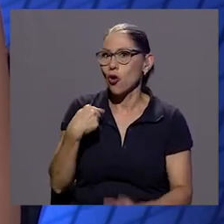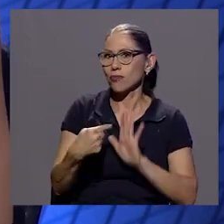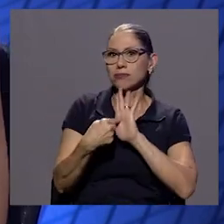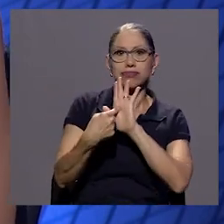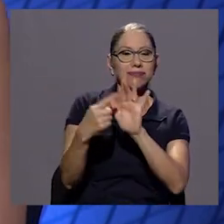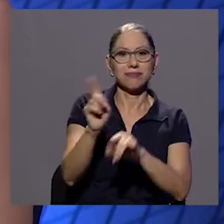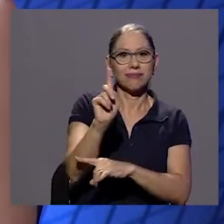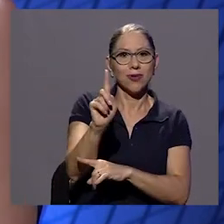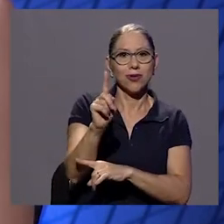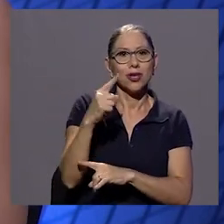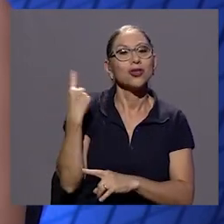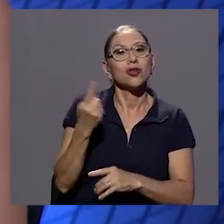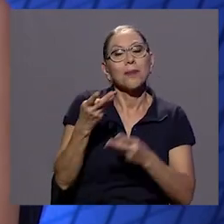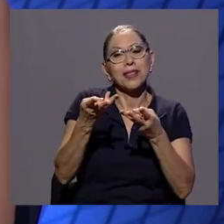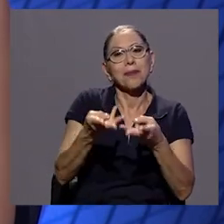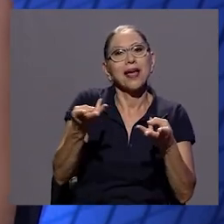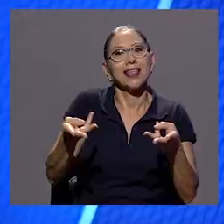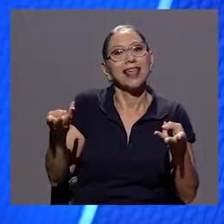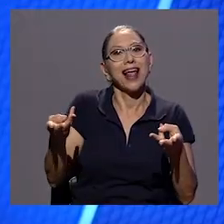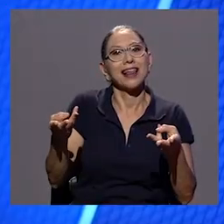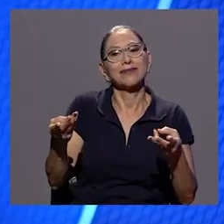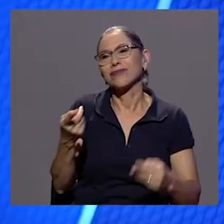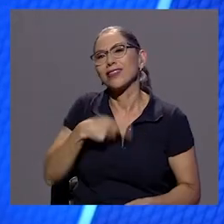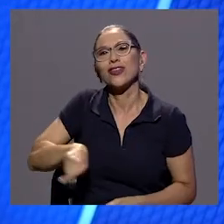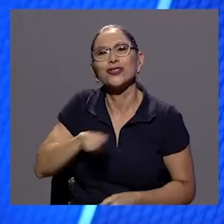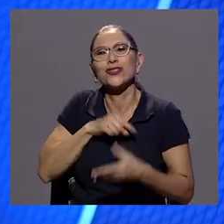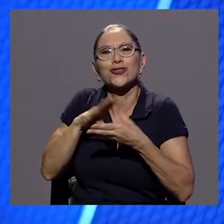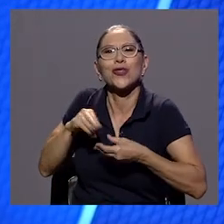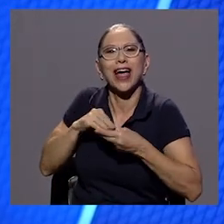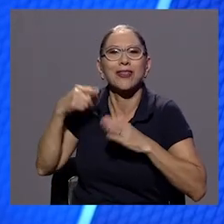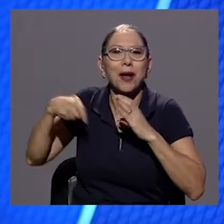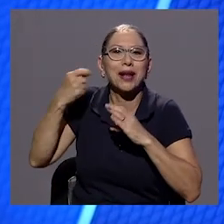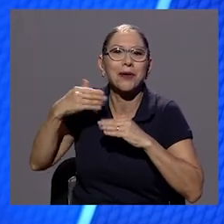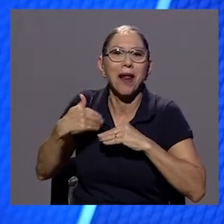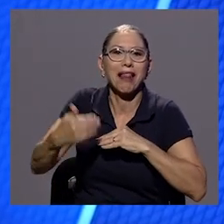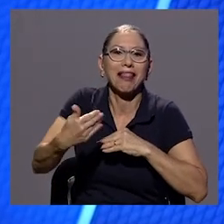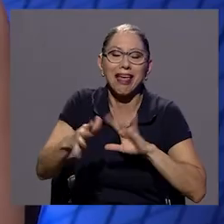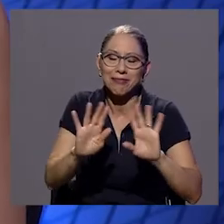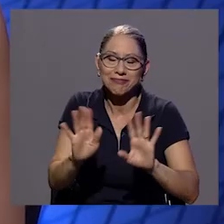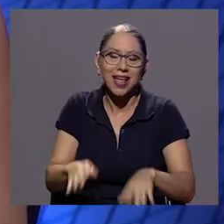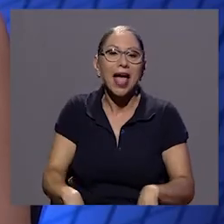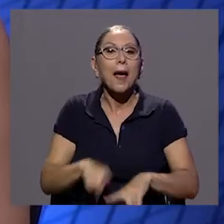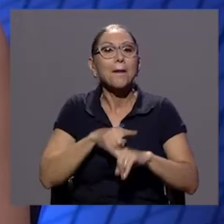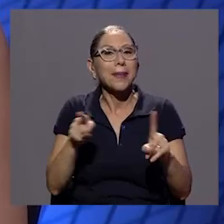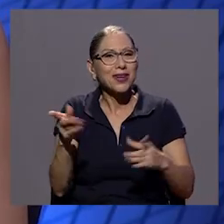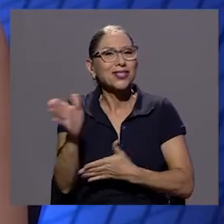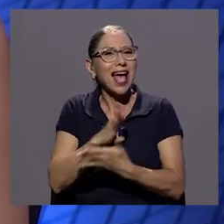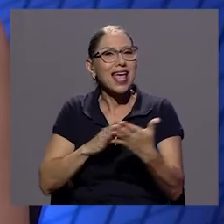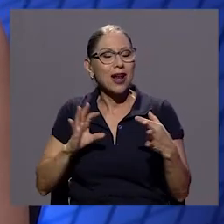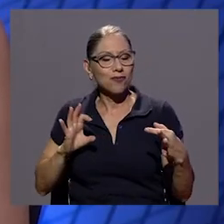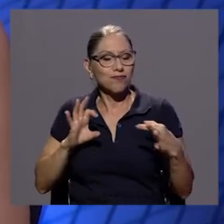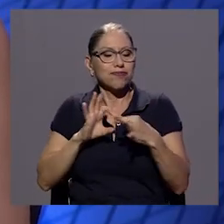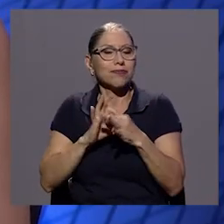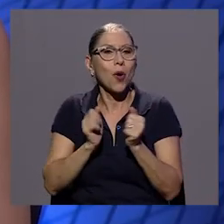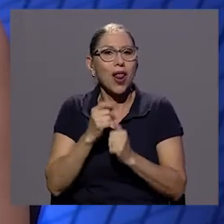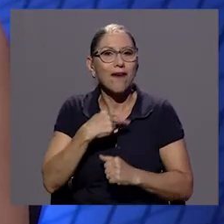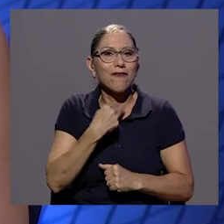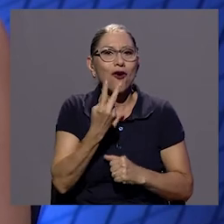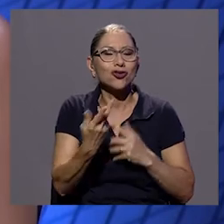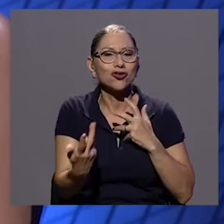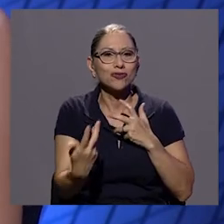yo creo ya aquí los spoilers pero pero si hay una cosa corporal a través de la voz ¿verdad? muy importante que sí